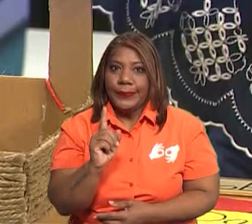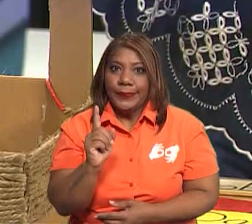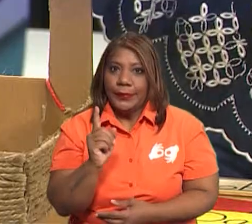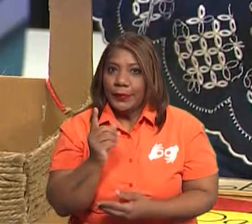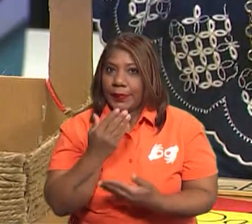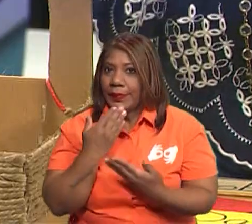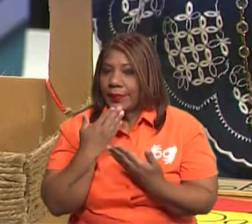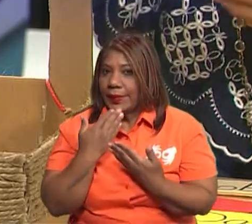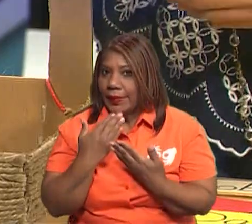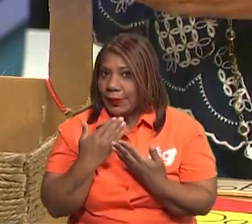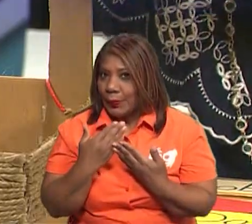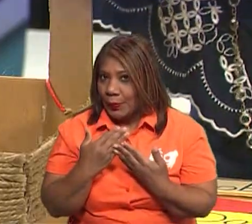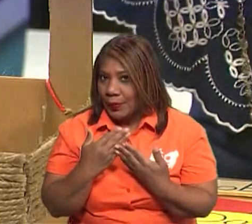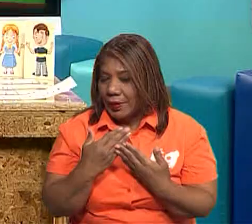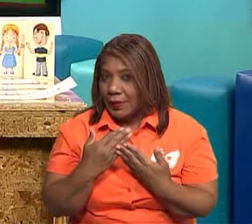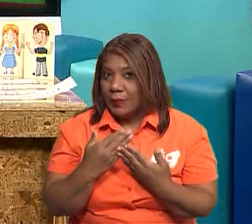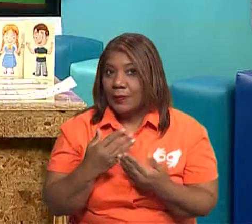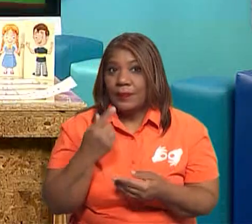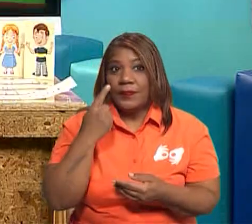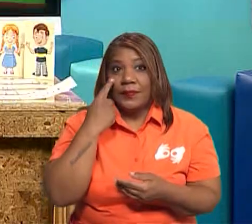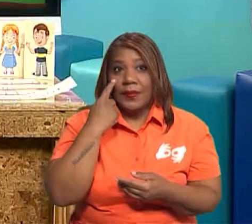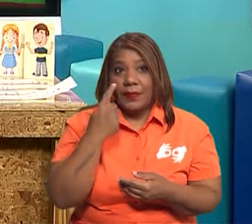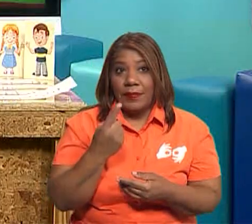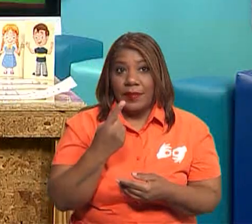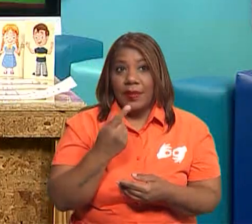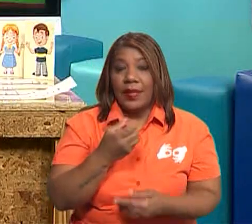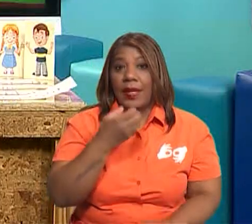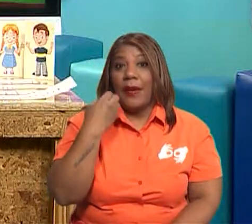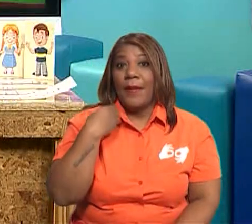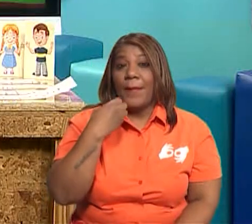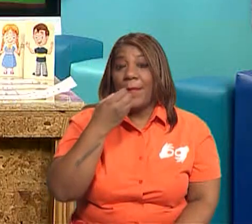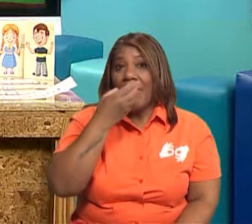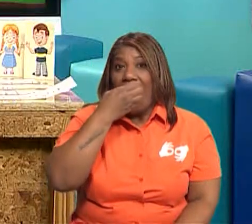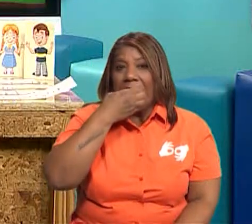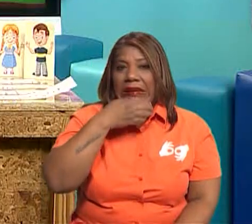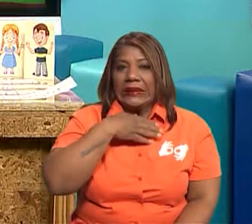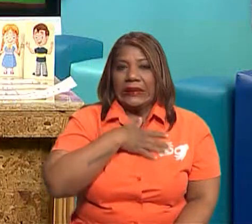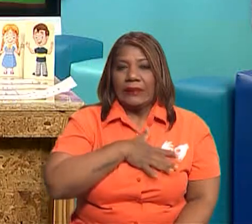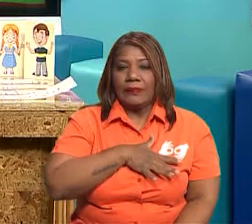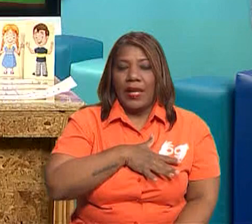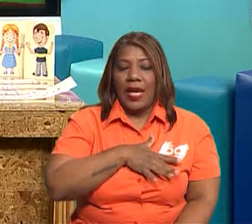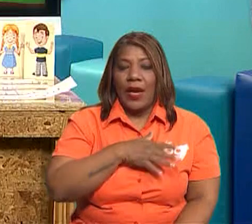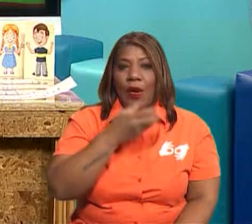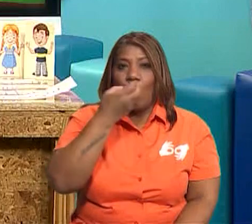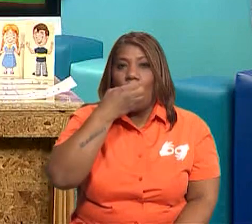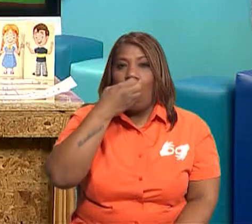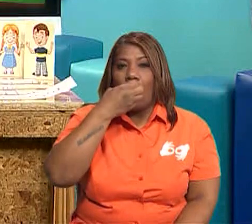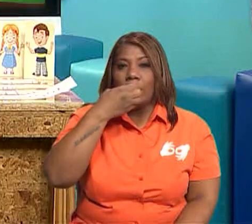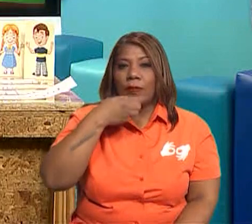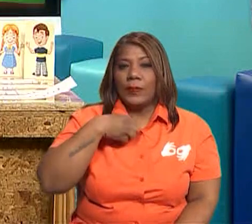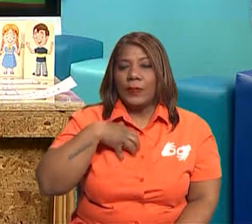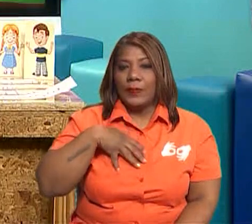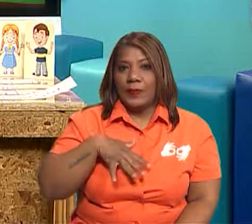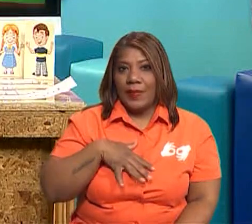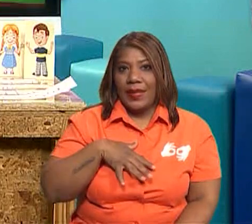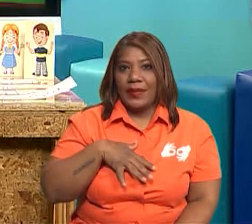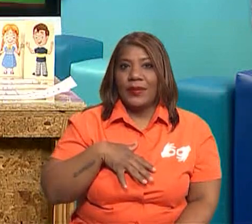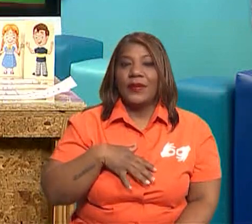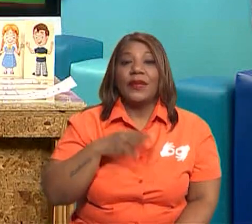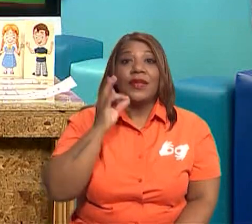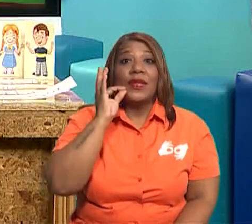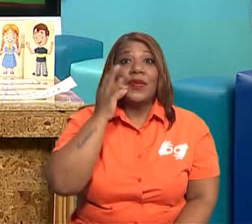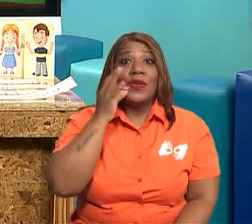cuerpo. Primero tenemos aquí, les traje un mango. ¡Mmm, qué rico, ¿verdad? Es una fruta que nos da, ¿qué?